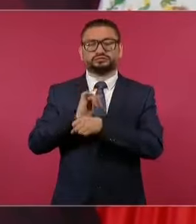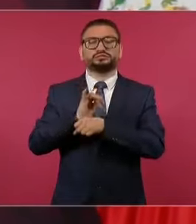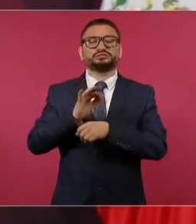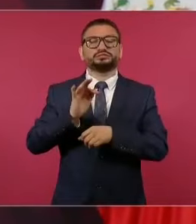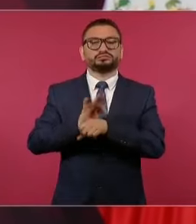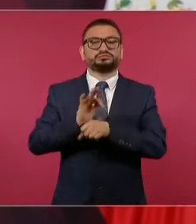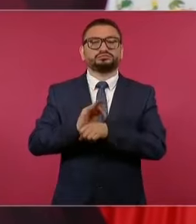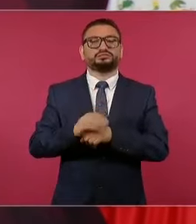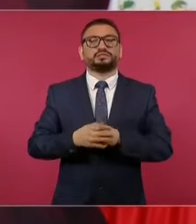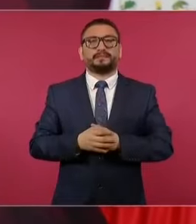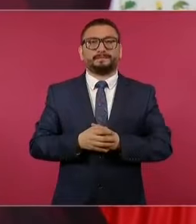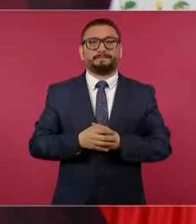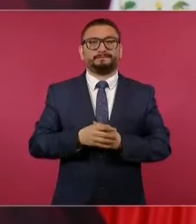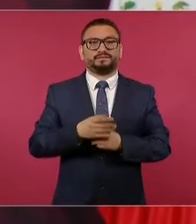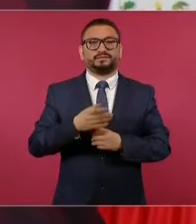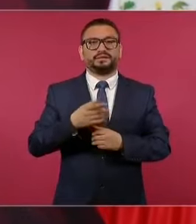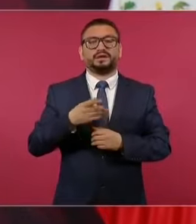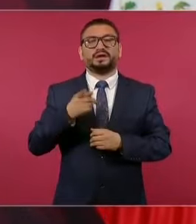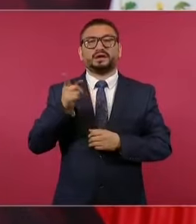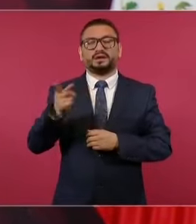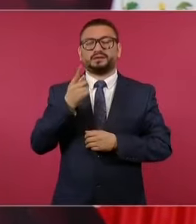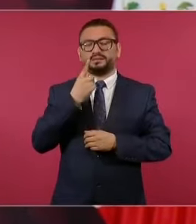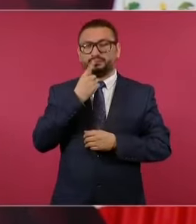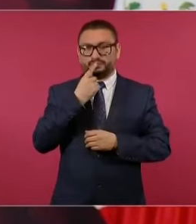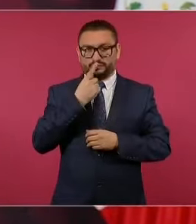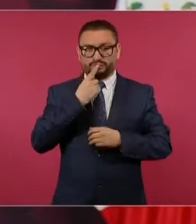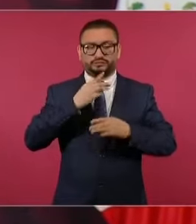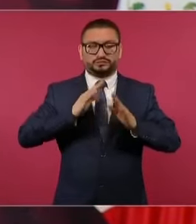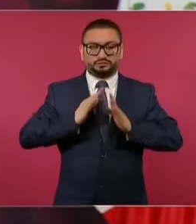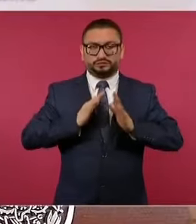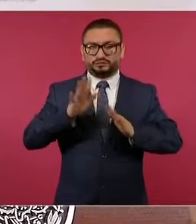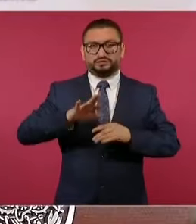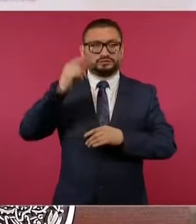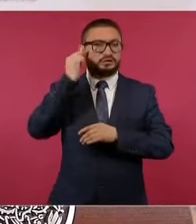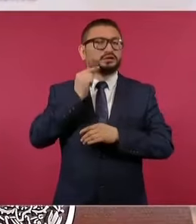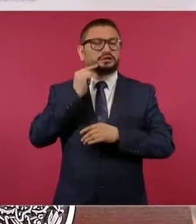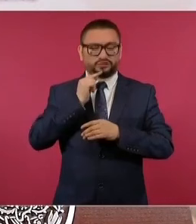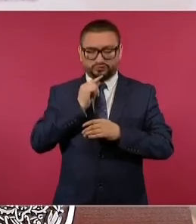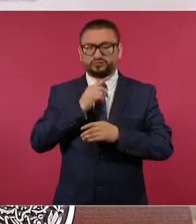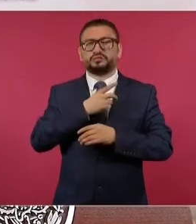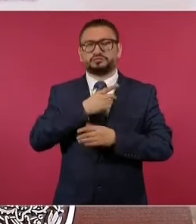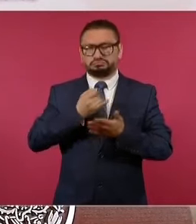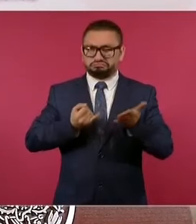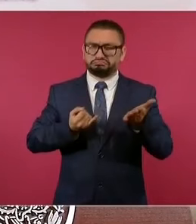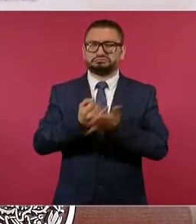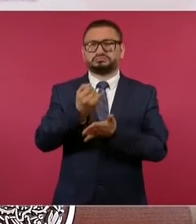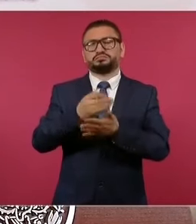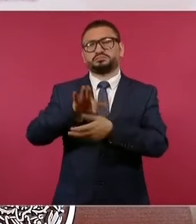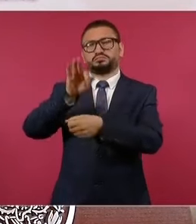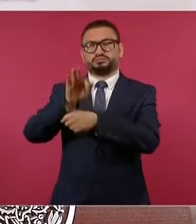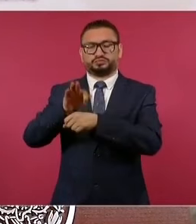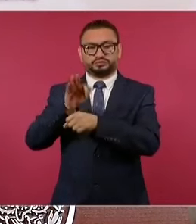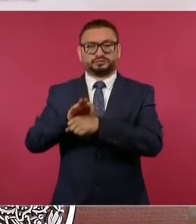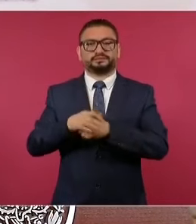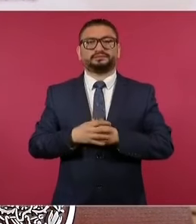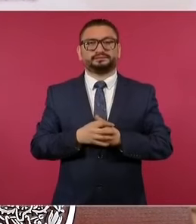Se decidió en la comandancia militar de Acapulco que se le diera protección,